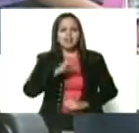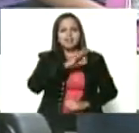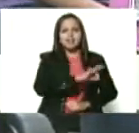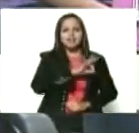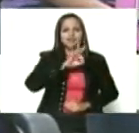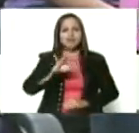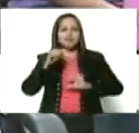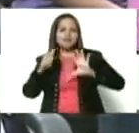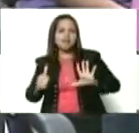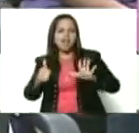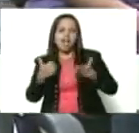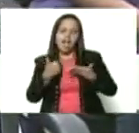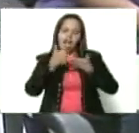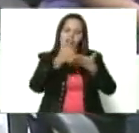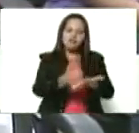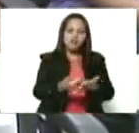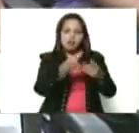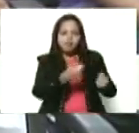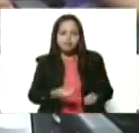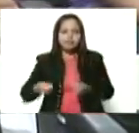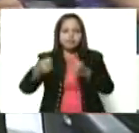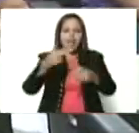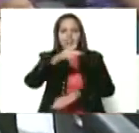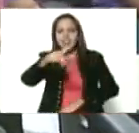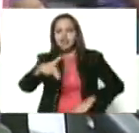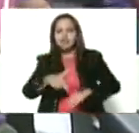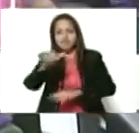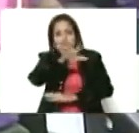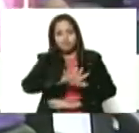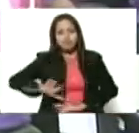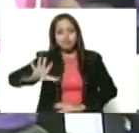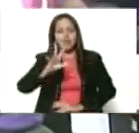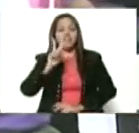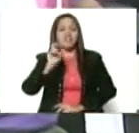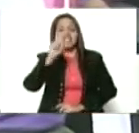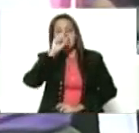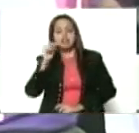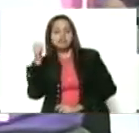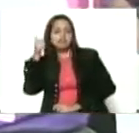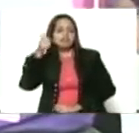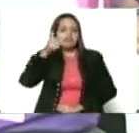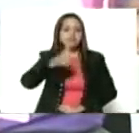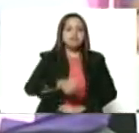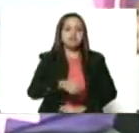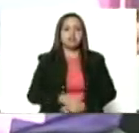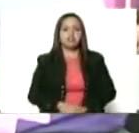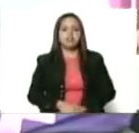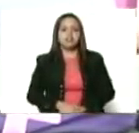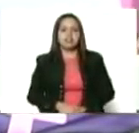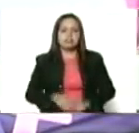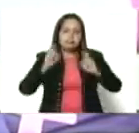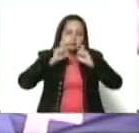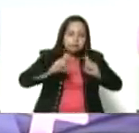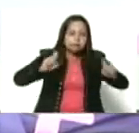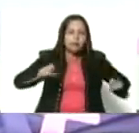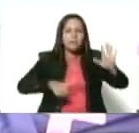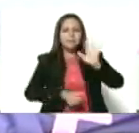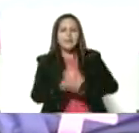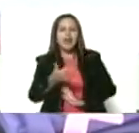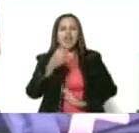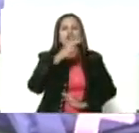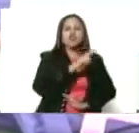336 créditos a nivel nacional. En estos 20 años, presidente, hemos formado más de